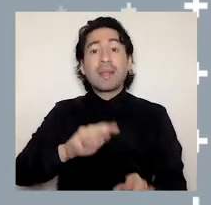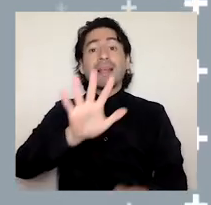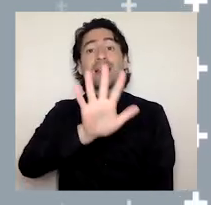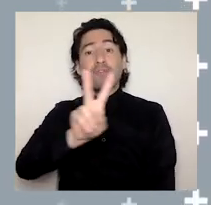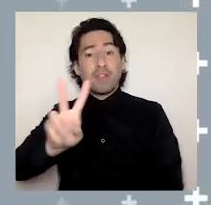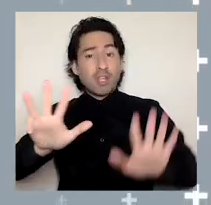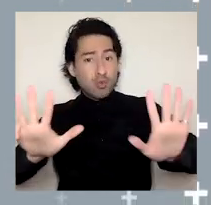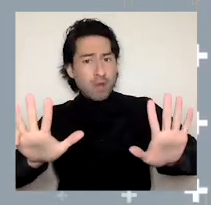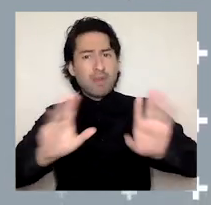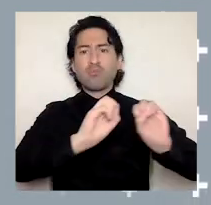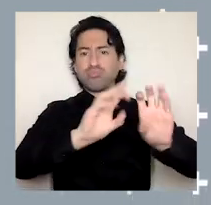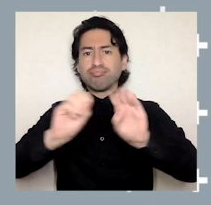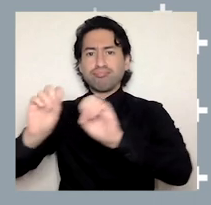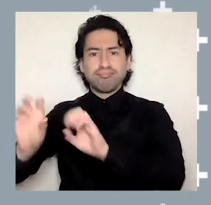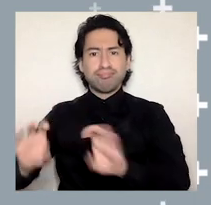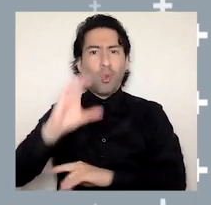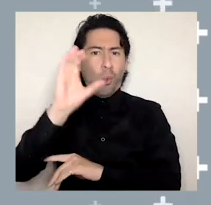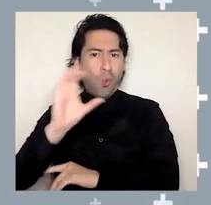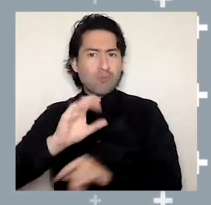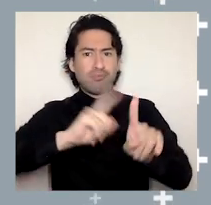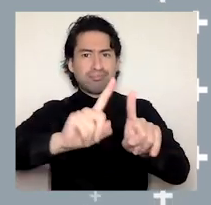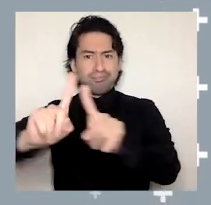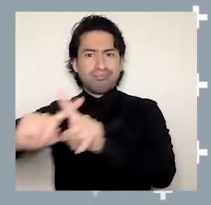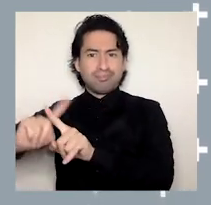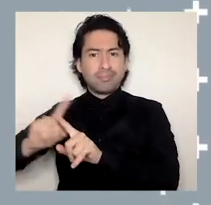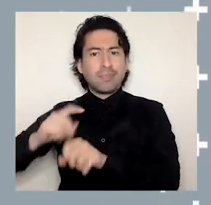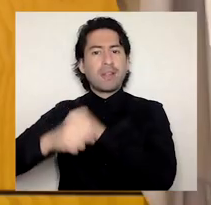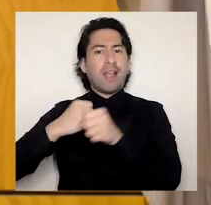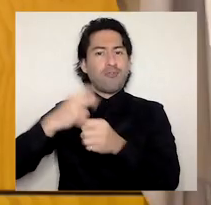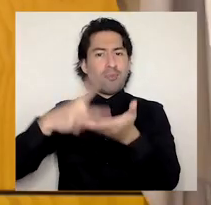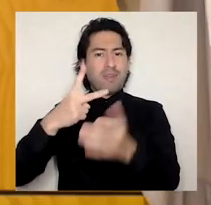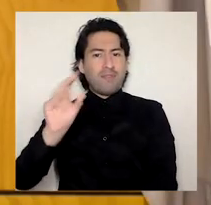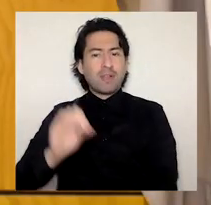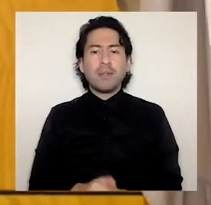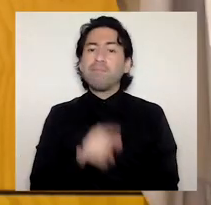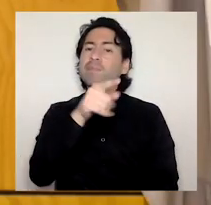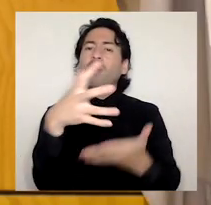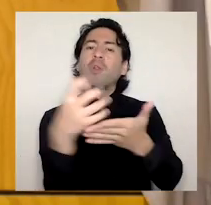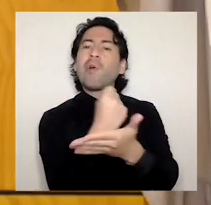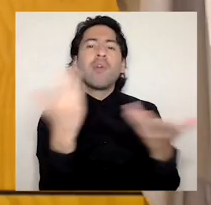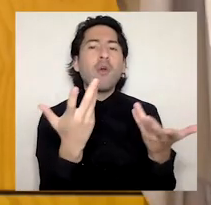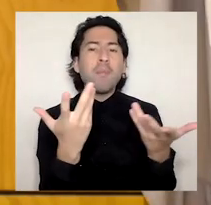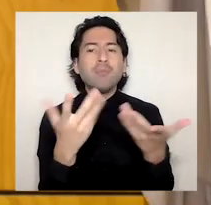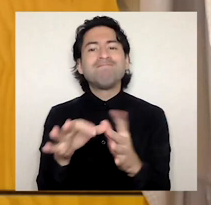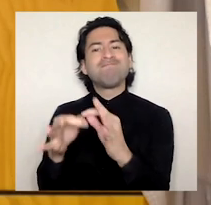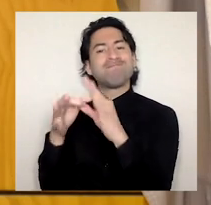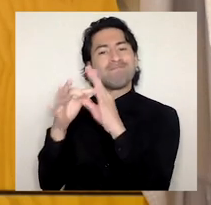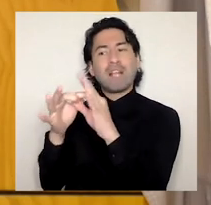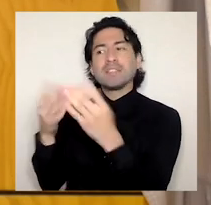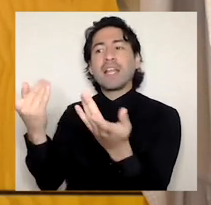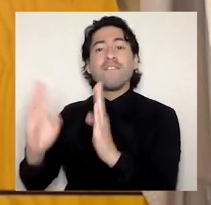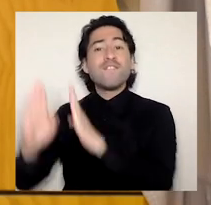son impartidos por estas plataformas durante el año académico 2020. Este logro no fue posible sin el